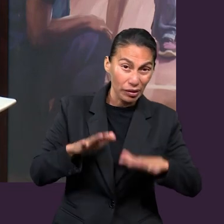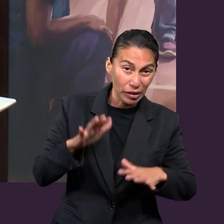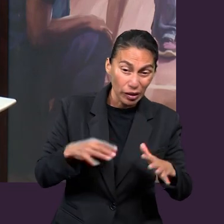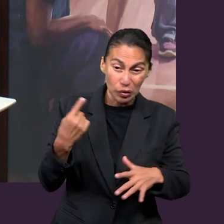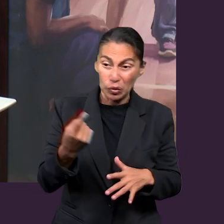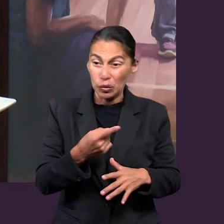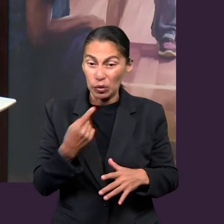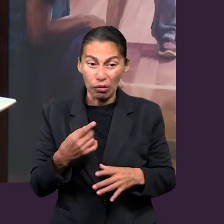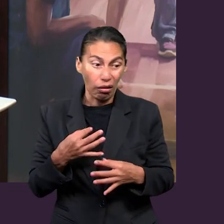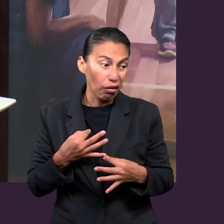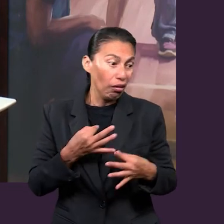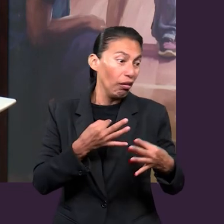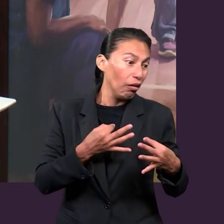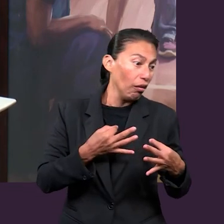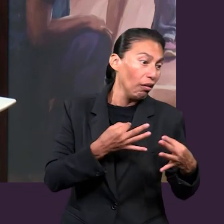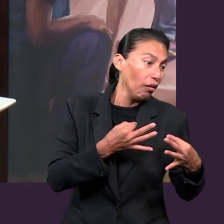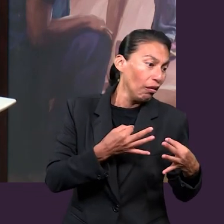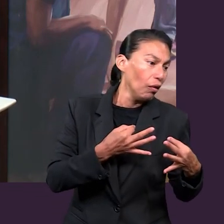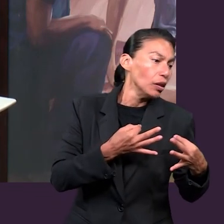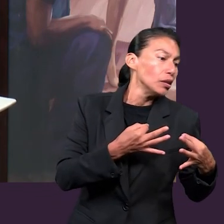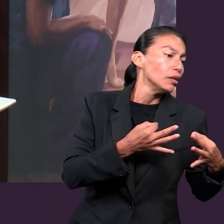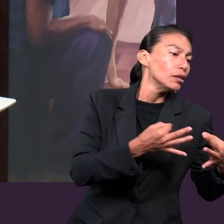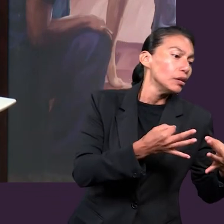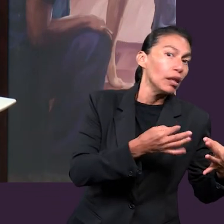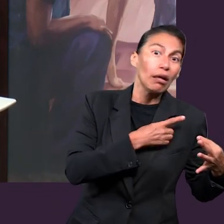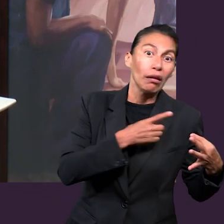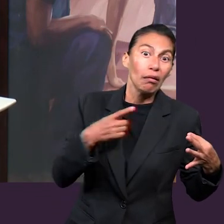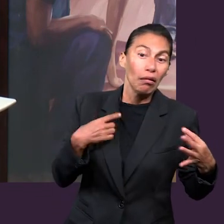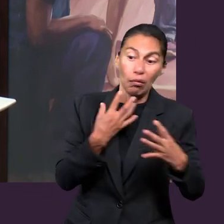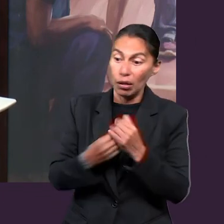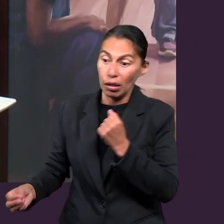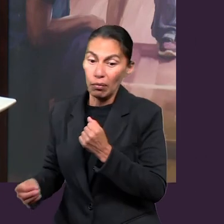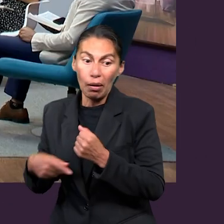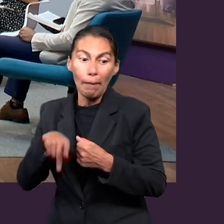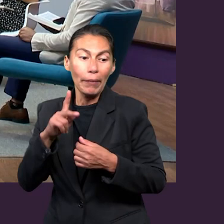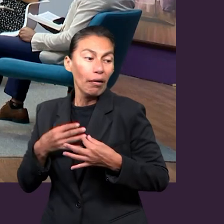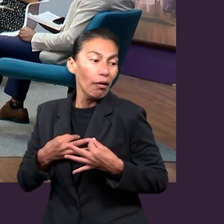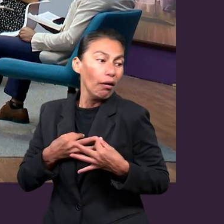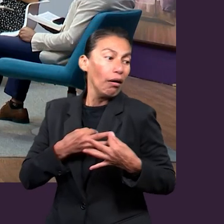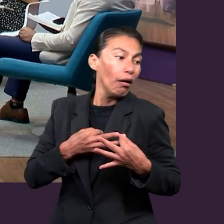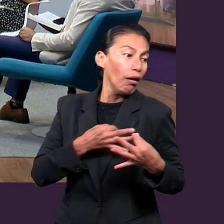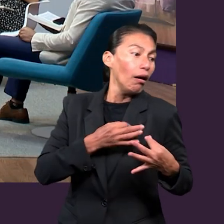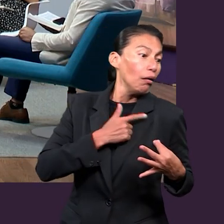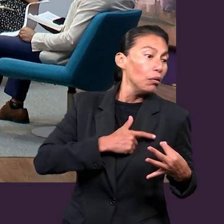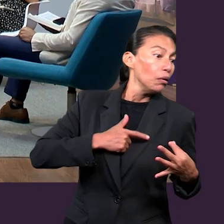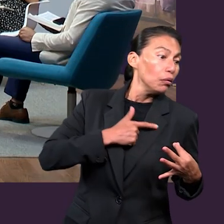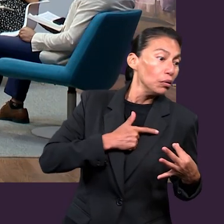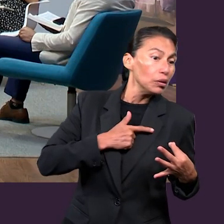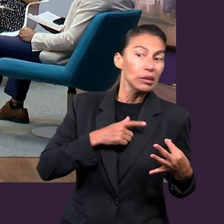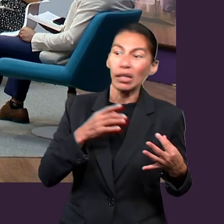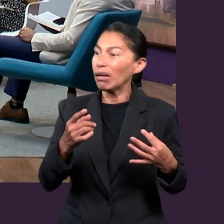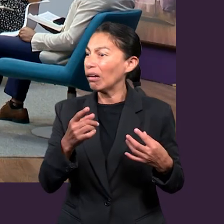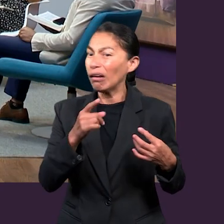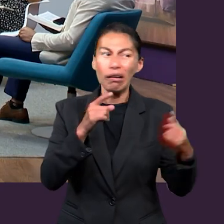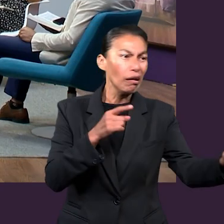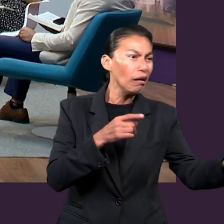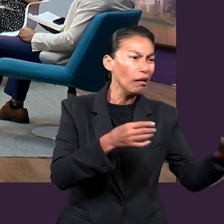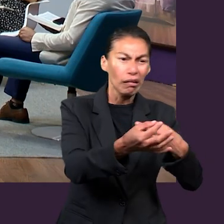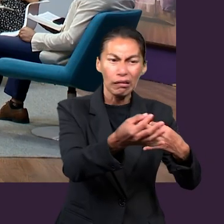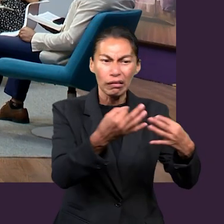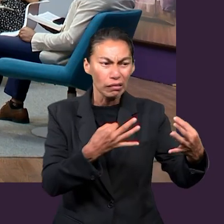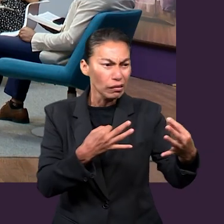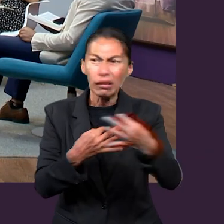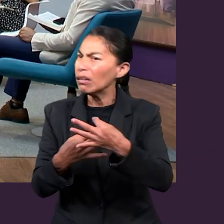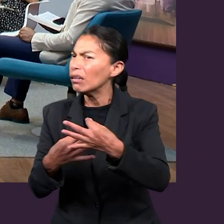veces en las que no podemos resistir a la tentación y también debemos de huir, pero estamos rodeados de eso y probablemente giremos y aquí haya